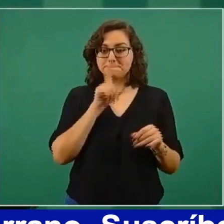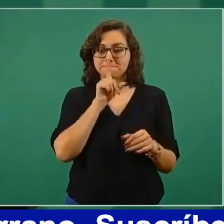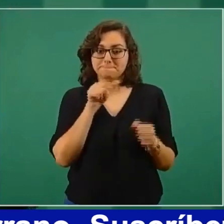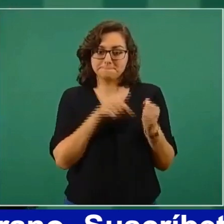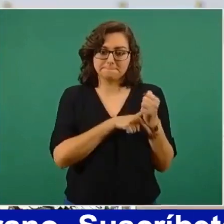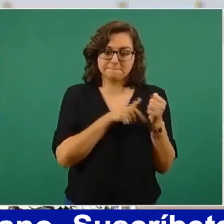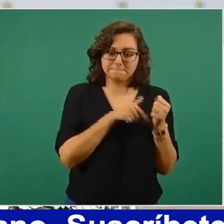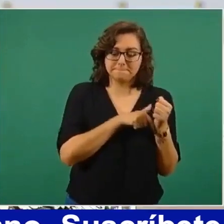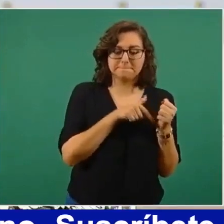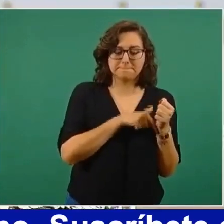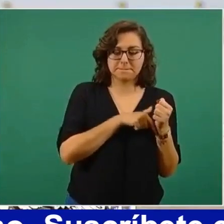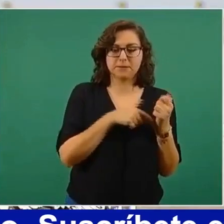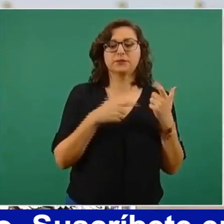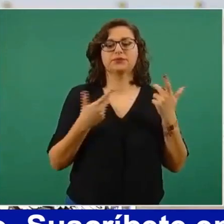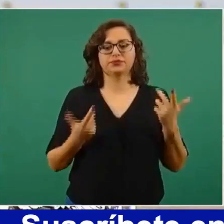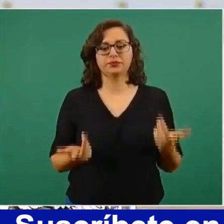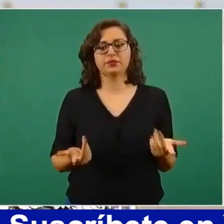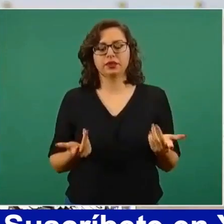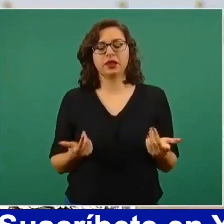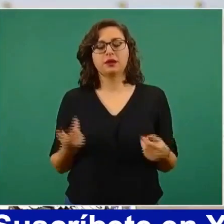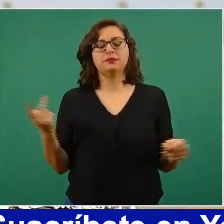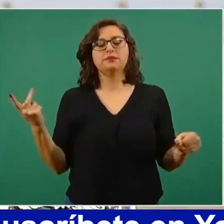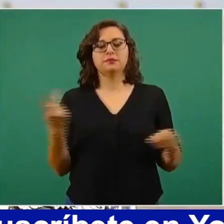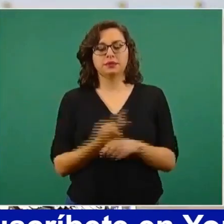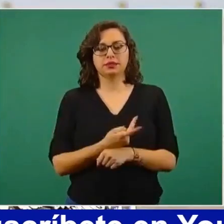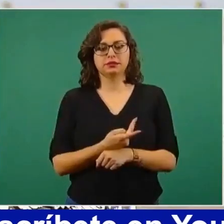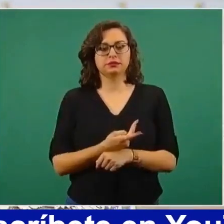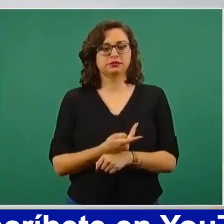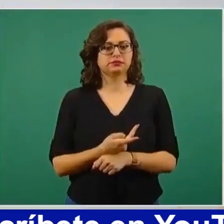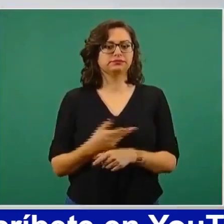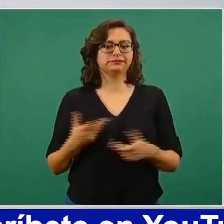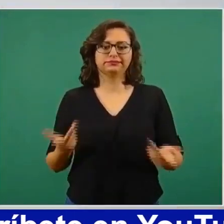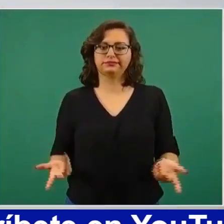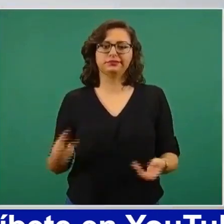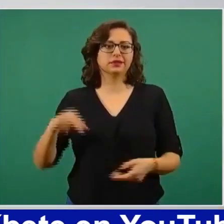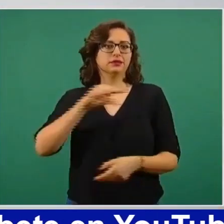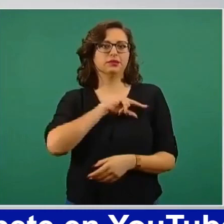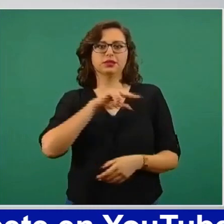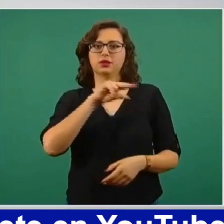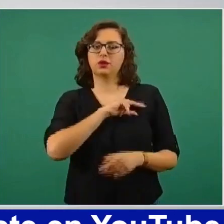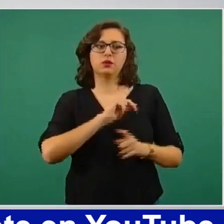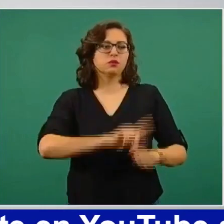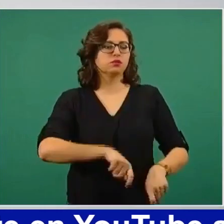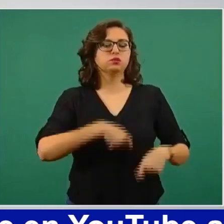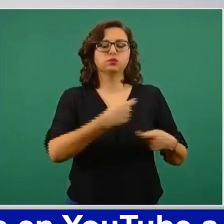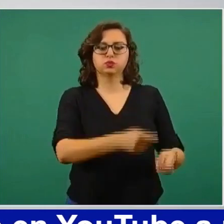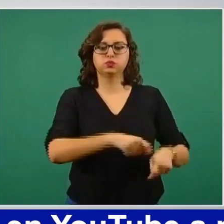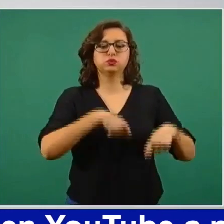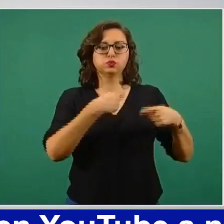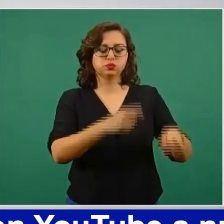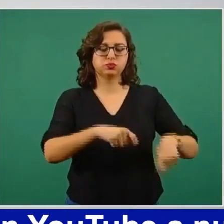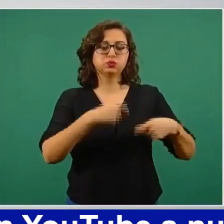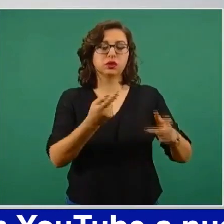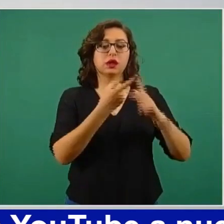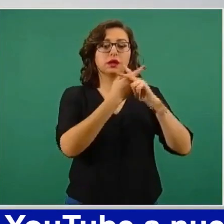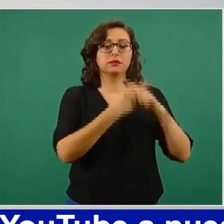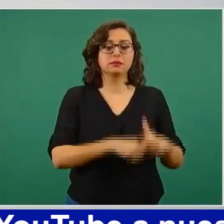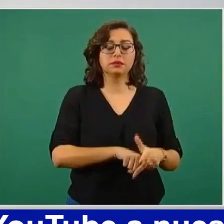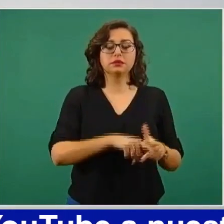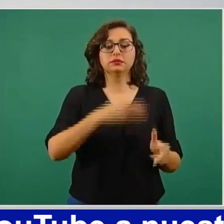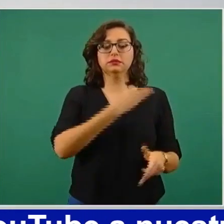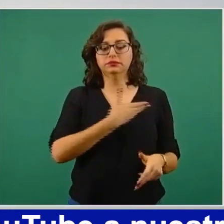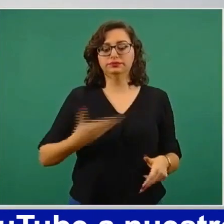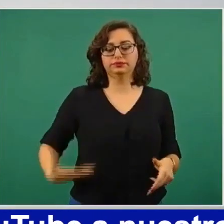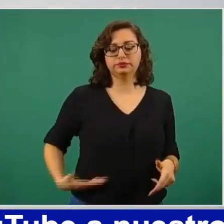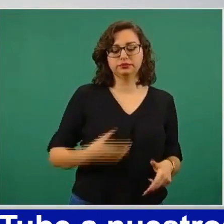públicas. Hay alrededor de 60 hidroeléctricas en el país